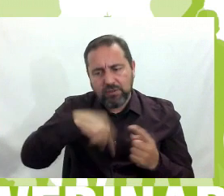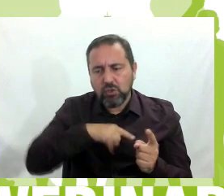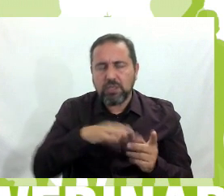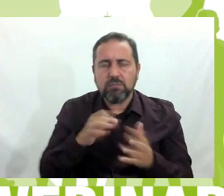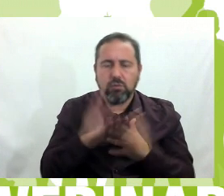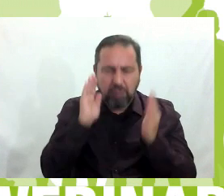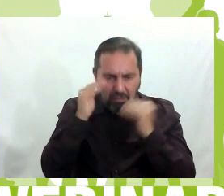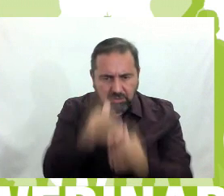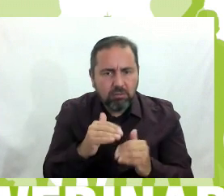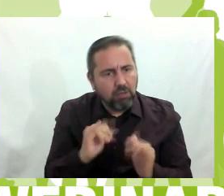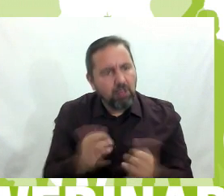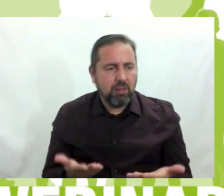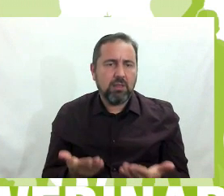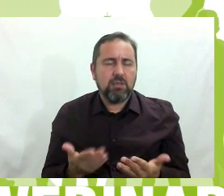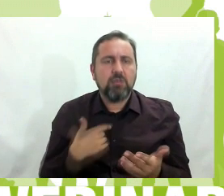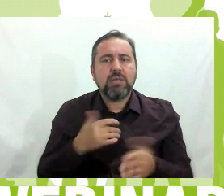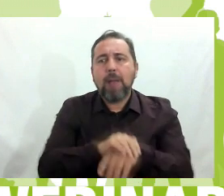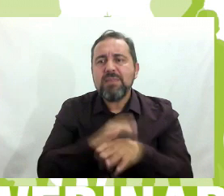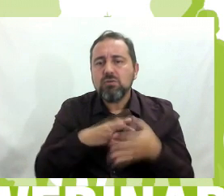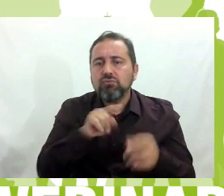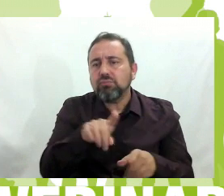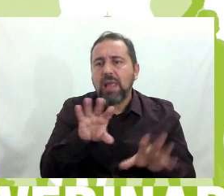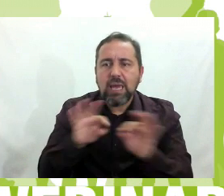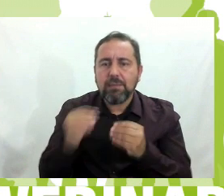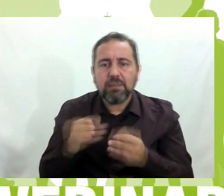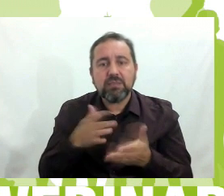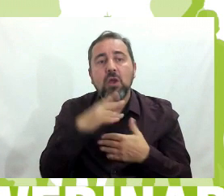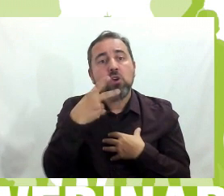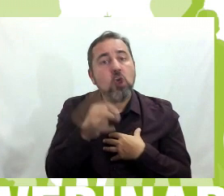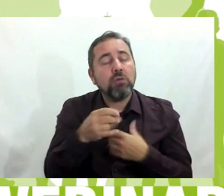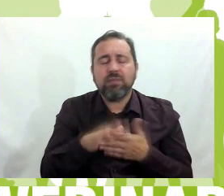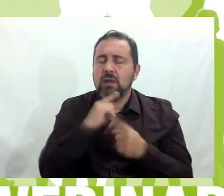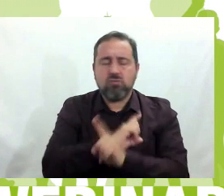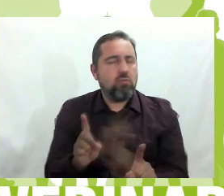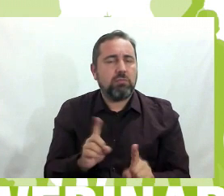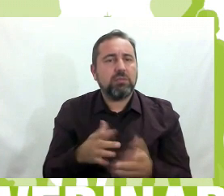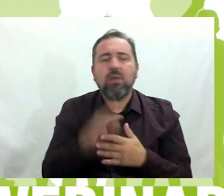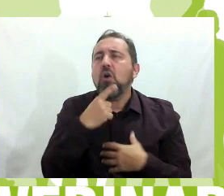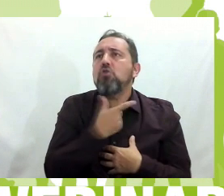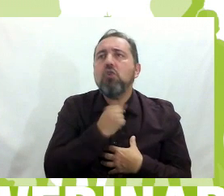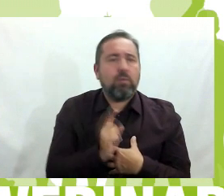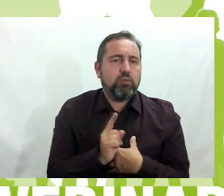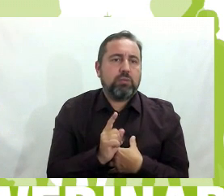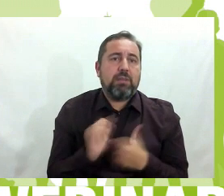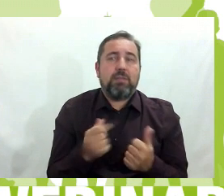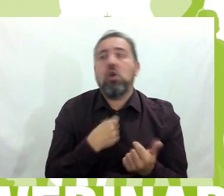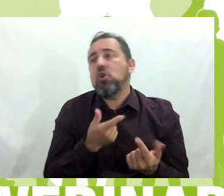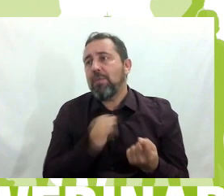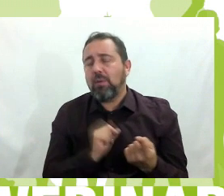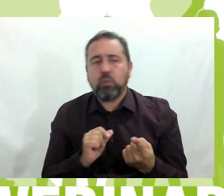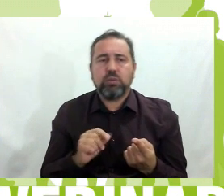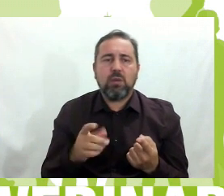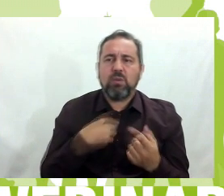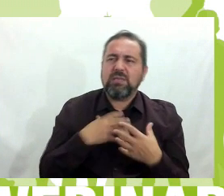caso. Elegir bien a los amigos y no es no, no me gusta. Cuando entra al principio, sobre todo, no me gusta. No me gusta que me